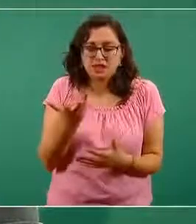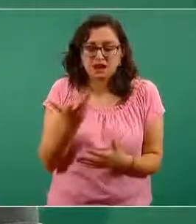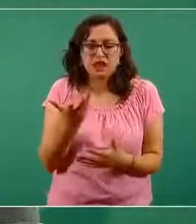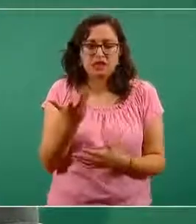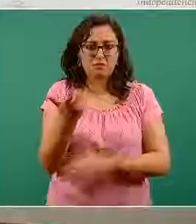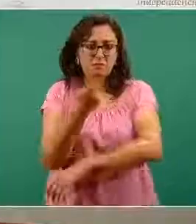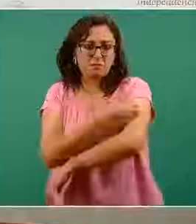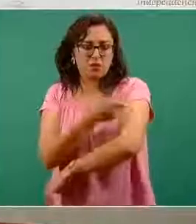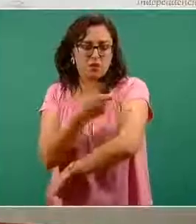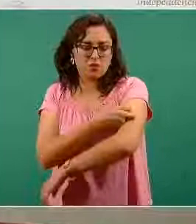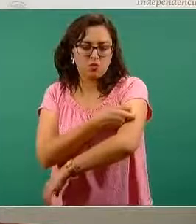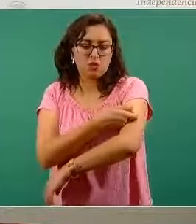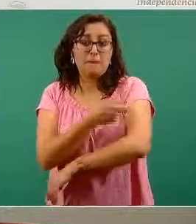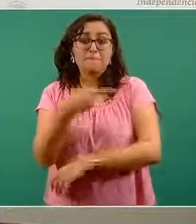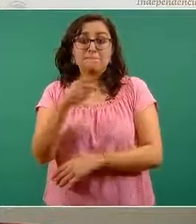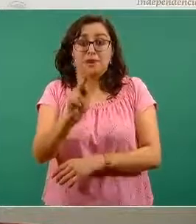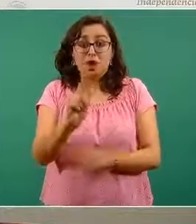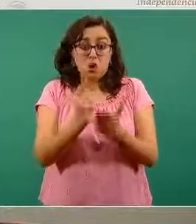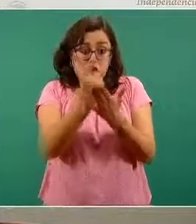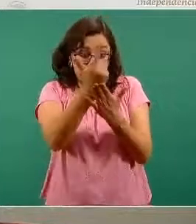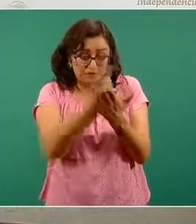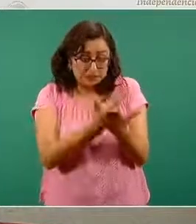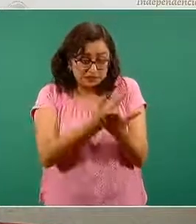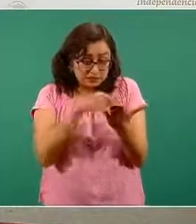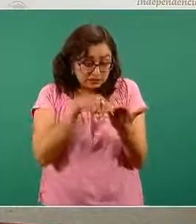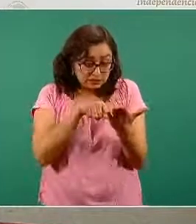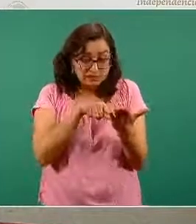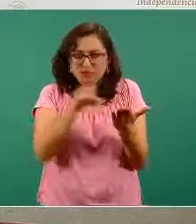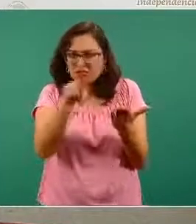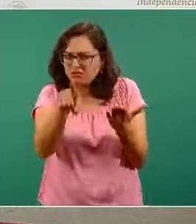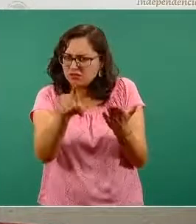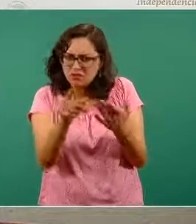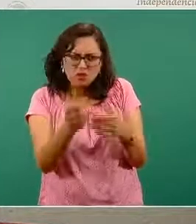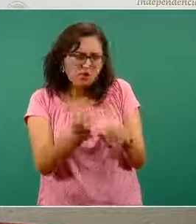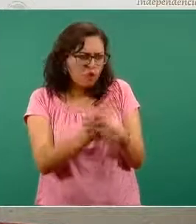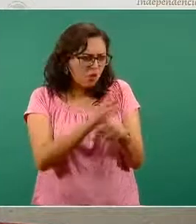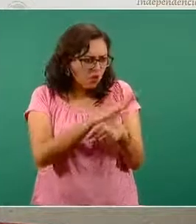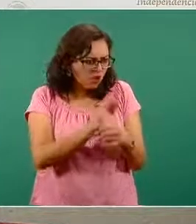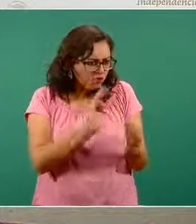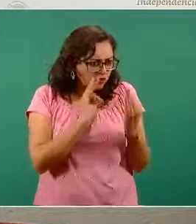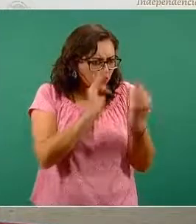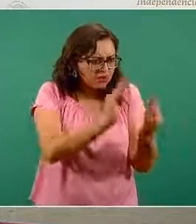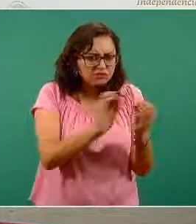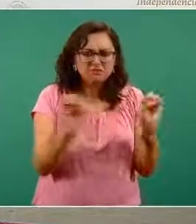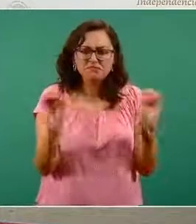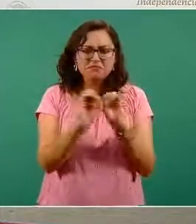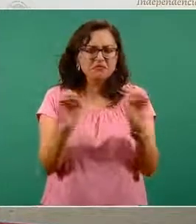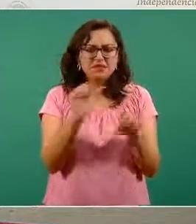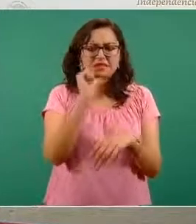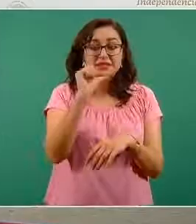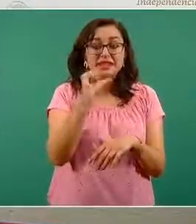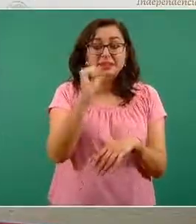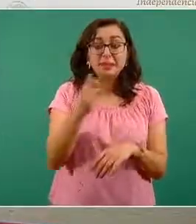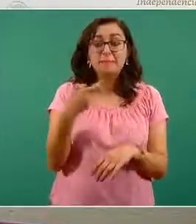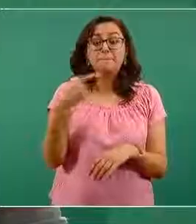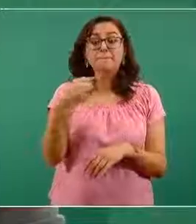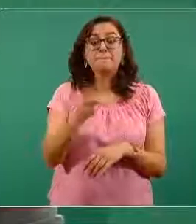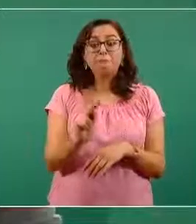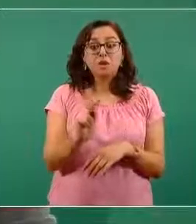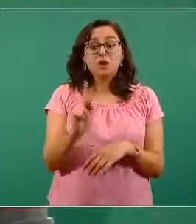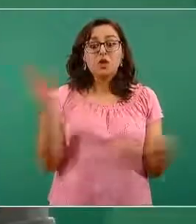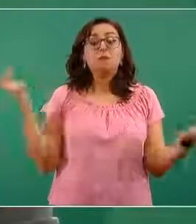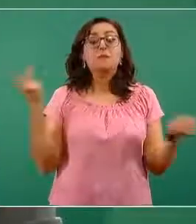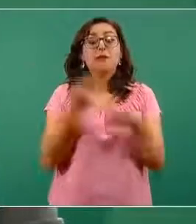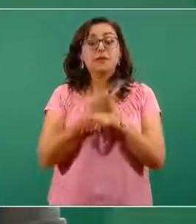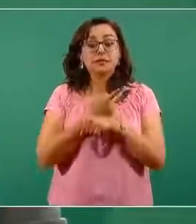personas afectadas con COVID-19, sin embargo, sí en algunas